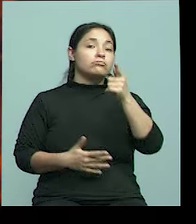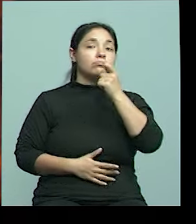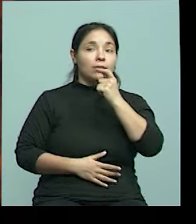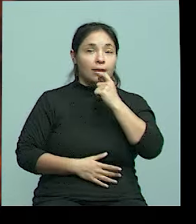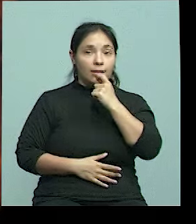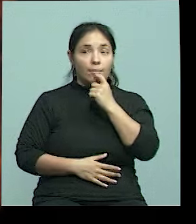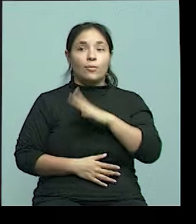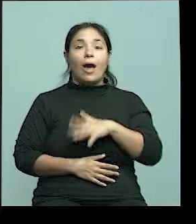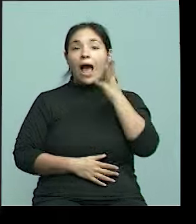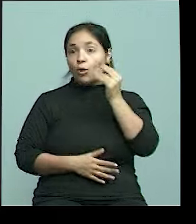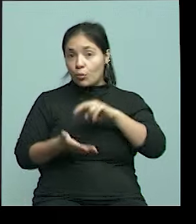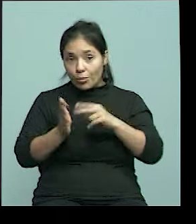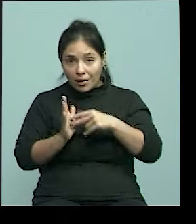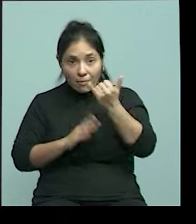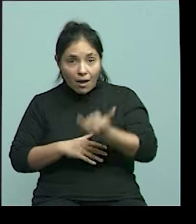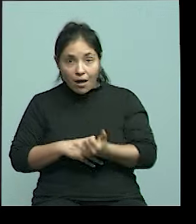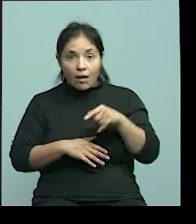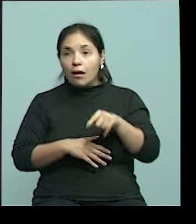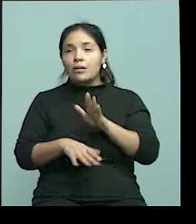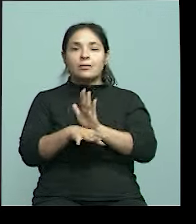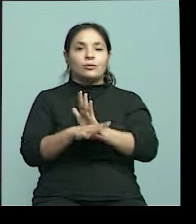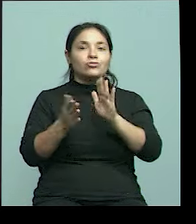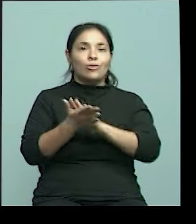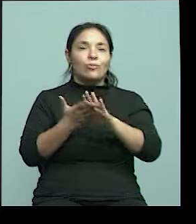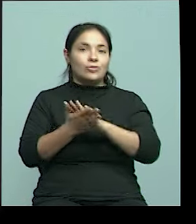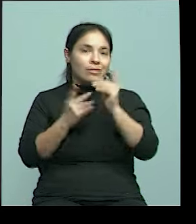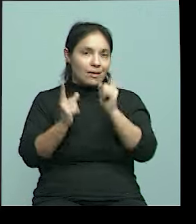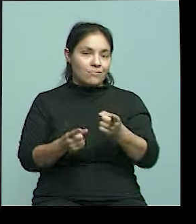si llegan a ocurrir, también serán parte de la solución.